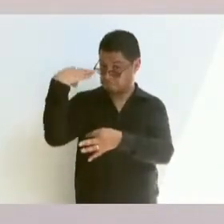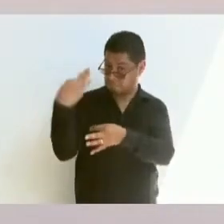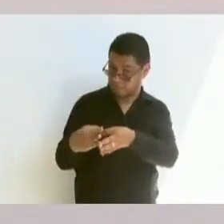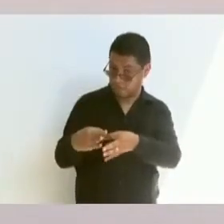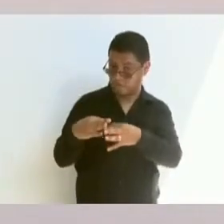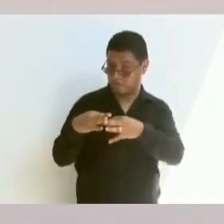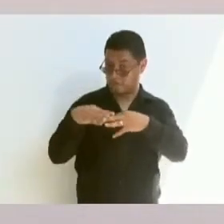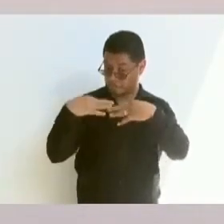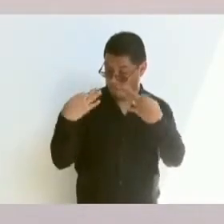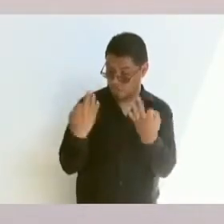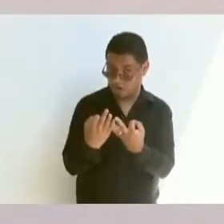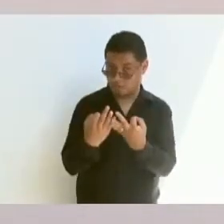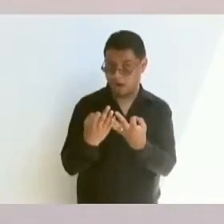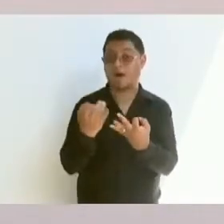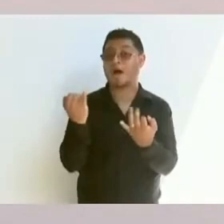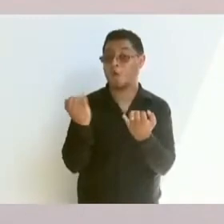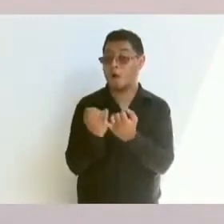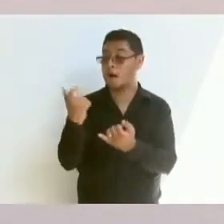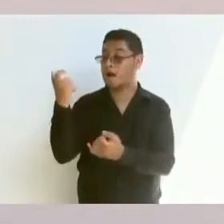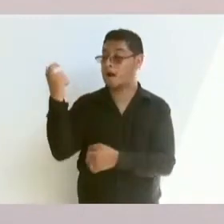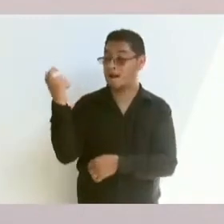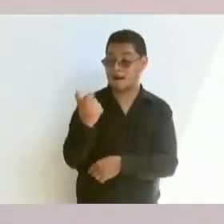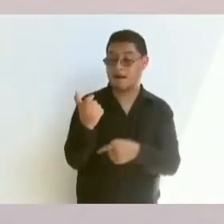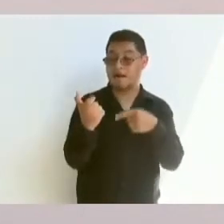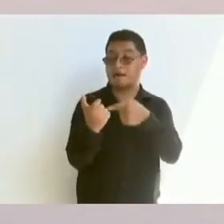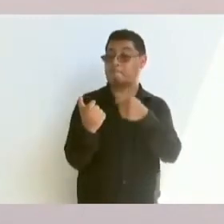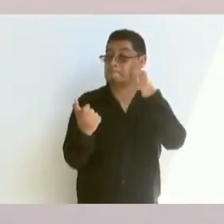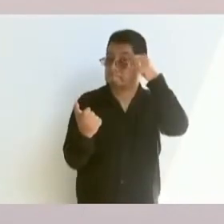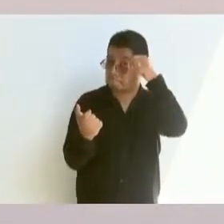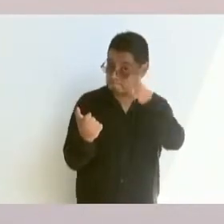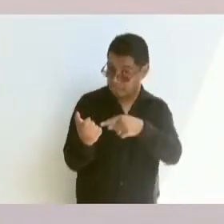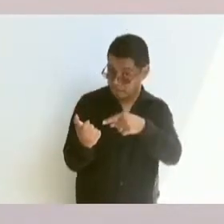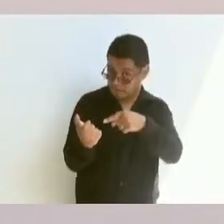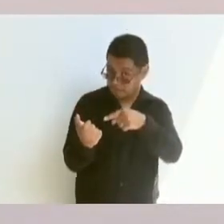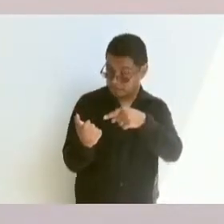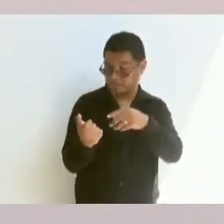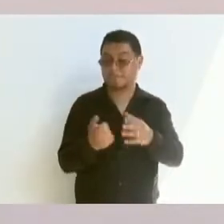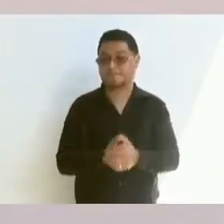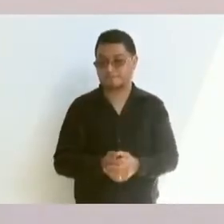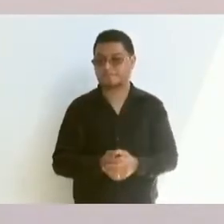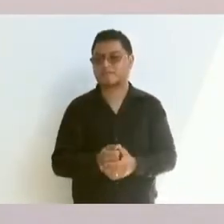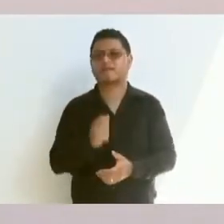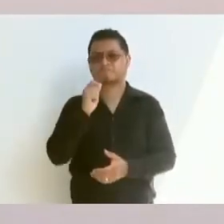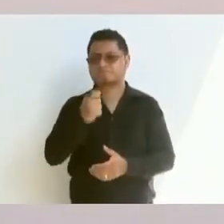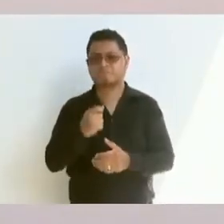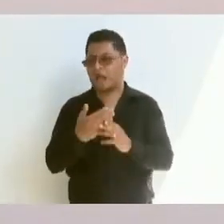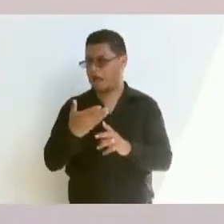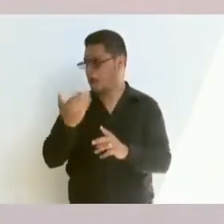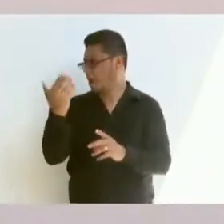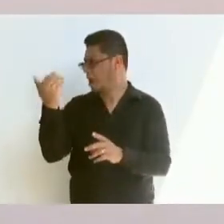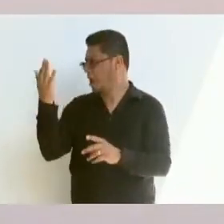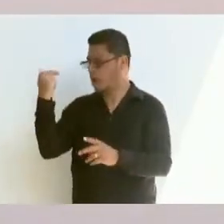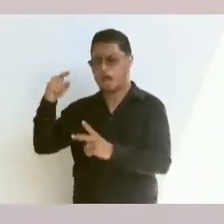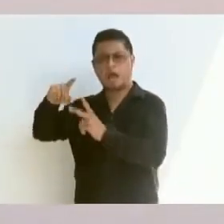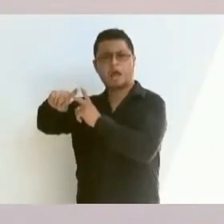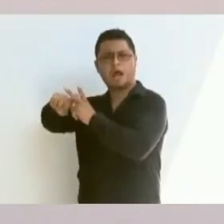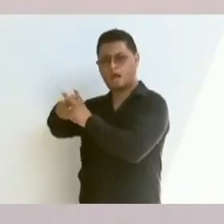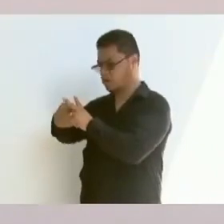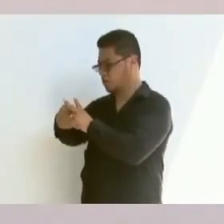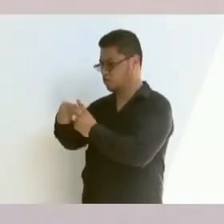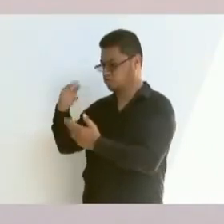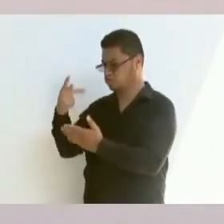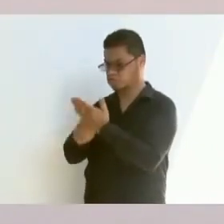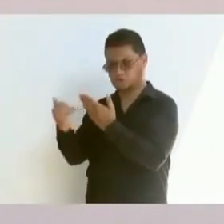agrego, también con el presupuesto contemplado desde el inicio del